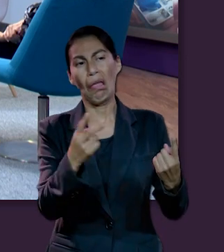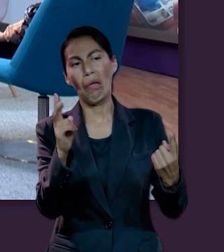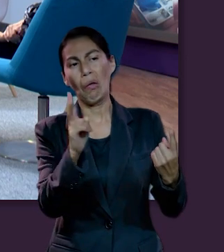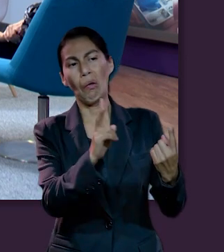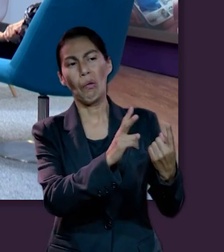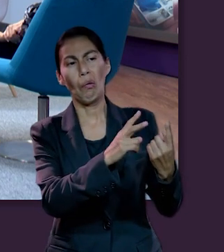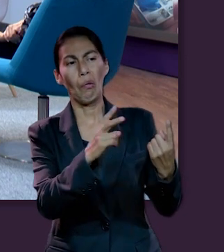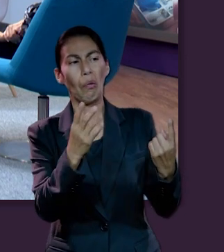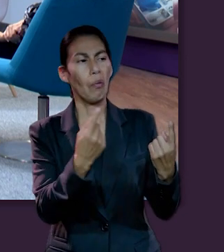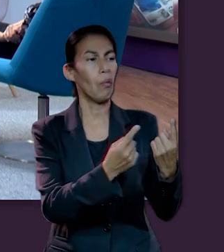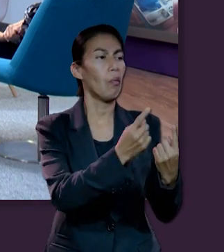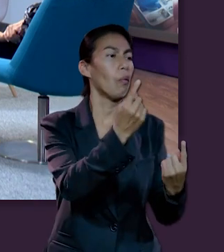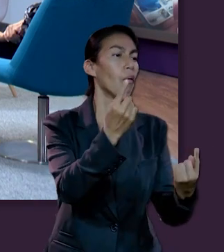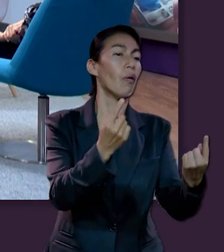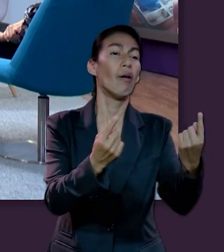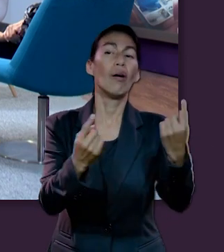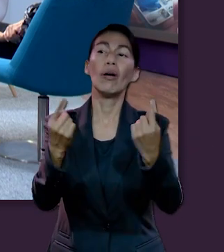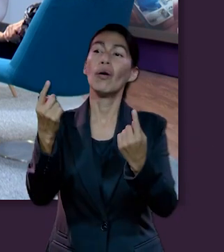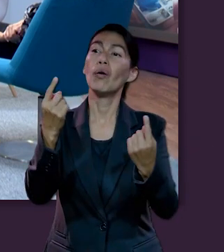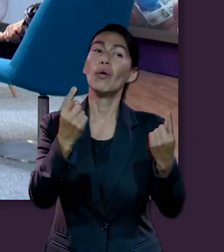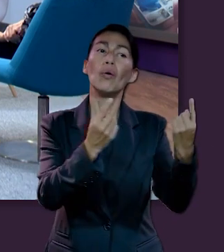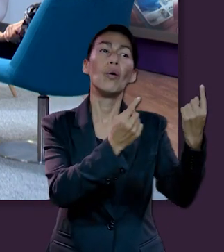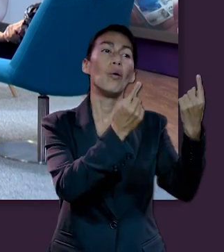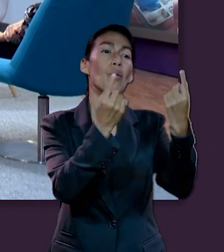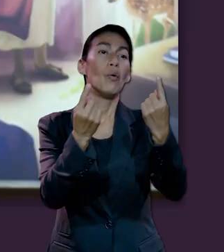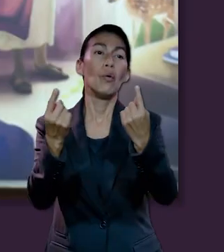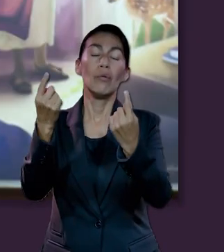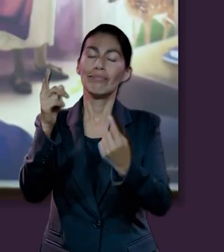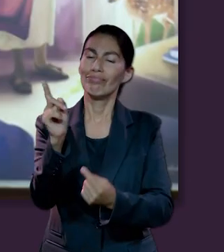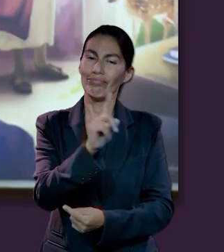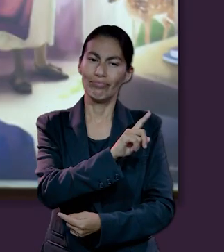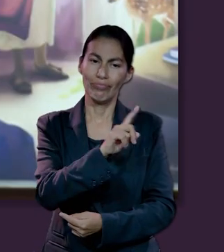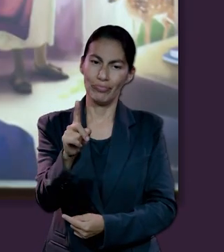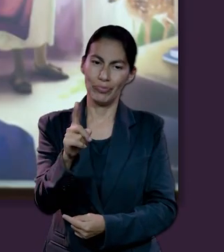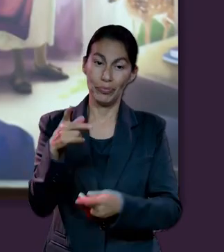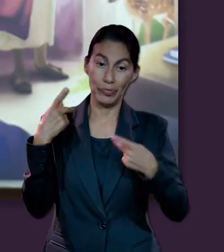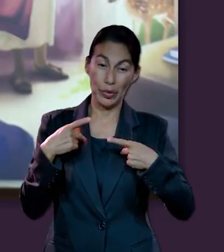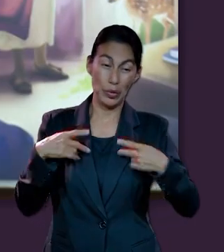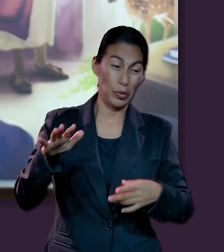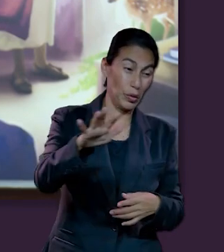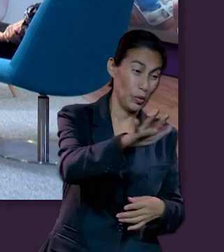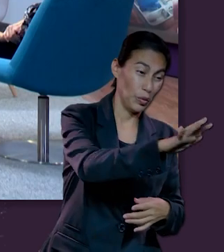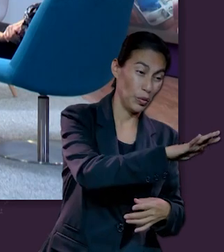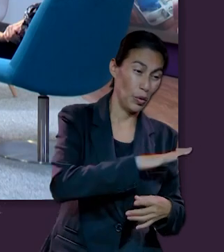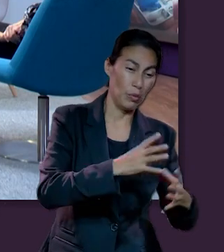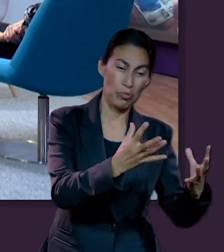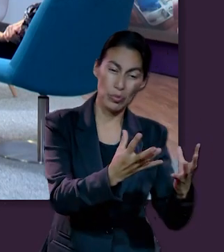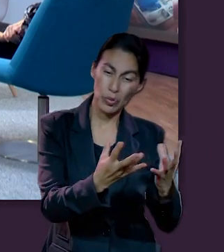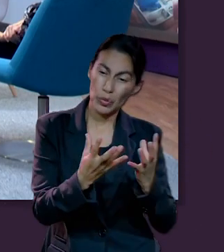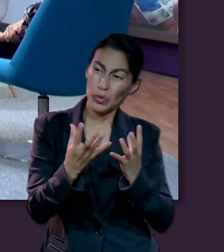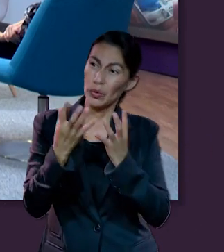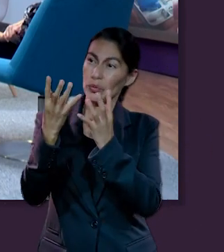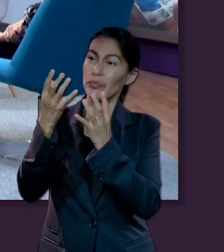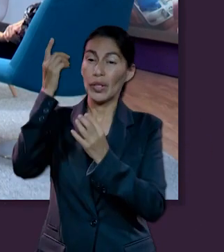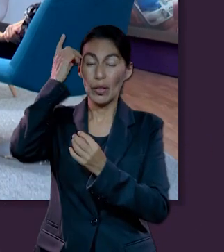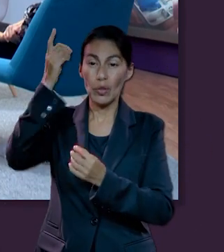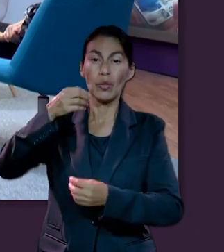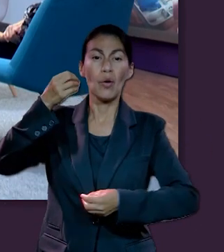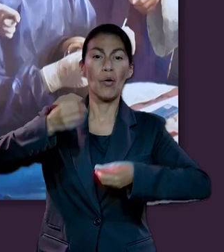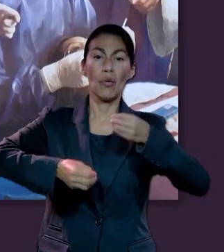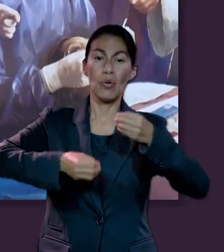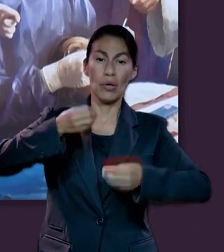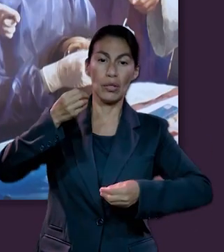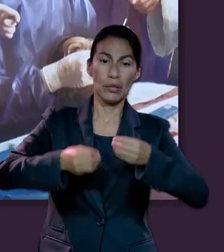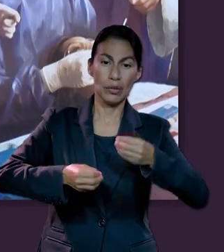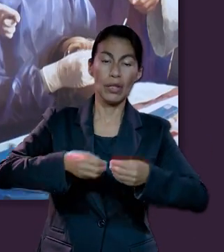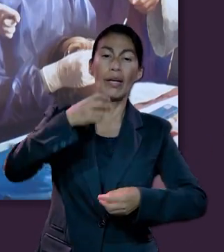vagando por allí. Nuestro espíritu no va a algún lugar, sino que todos seremos reunidos frente a Dios para que en el día de su